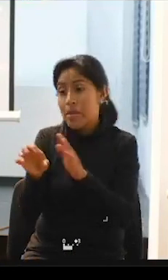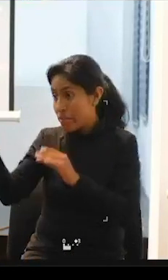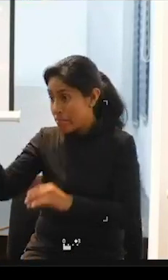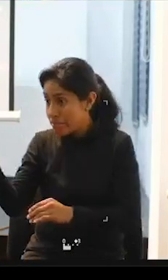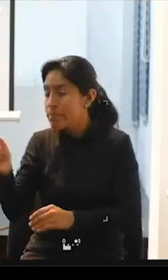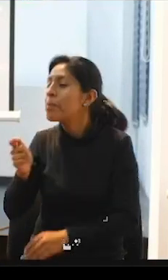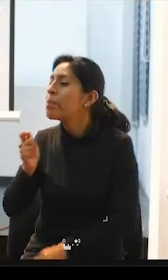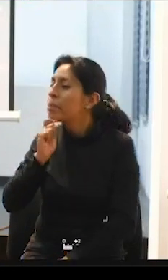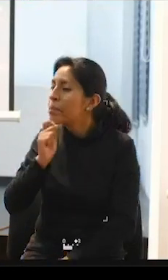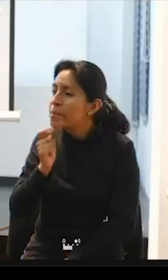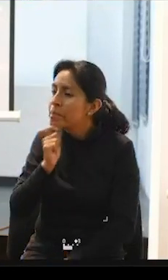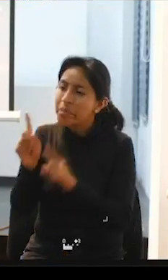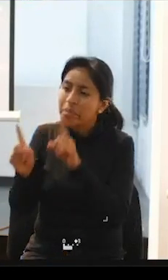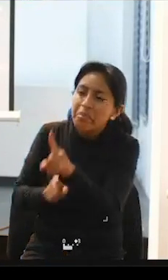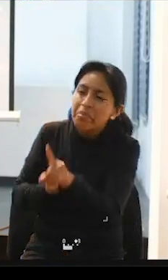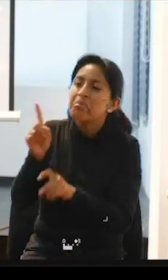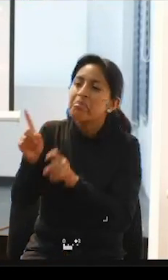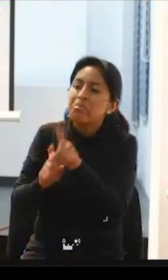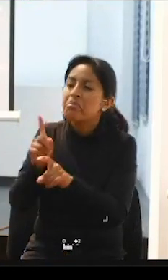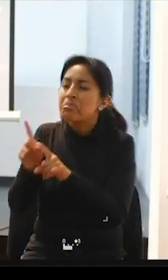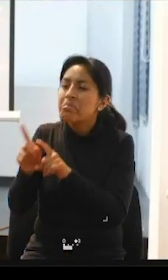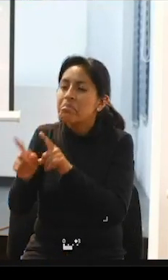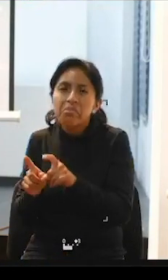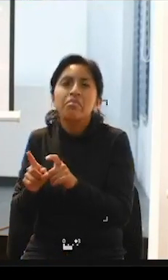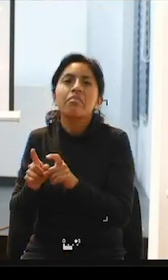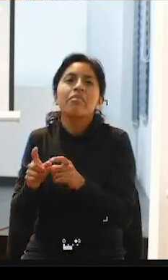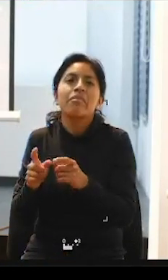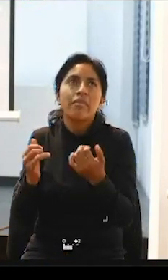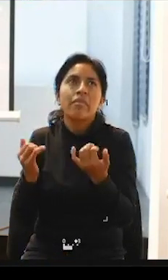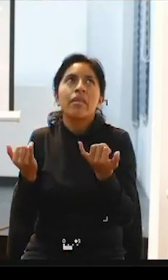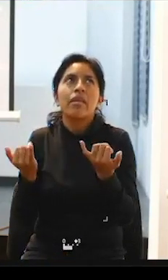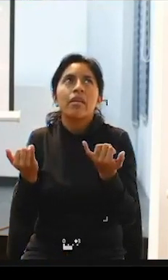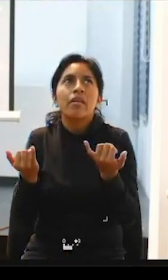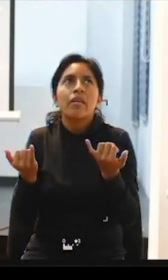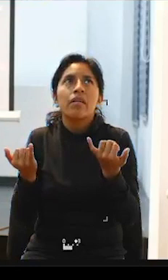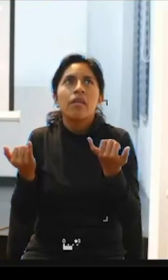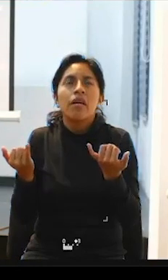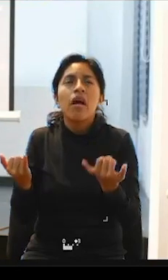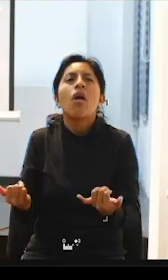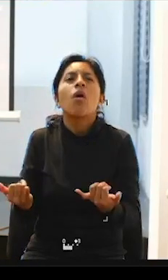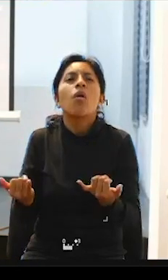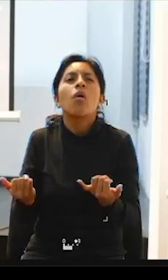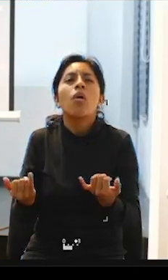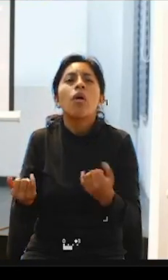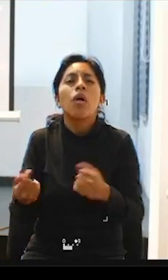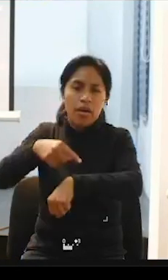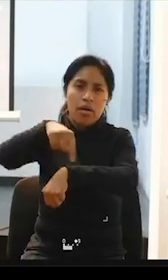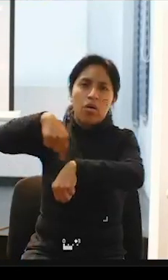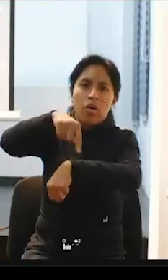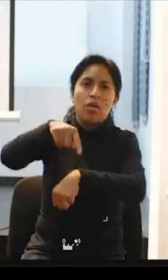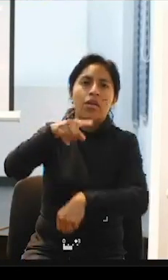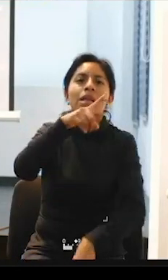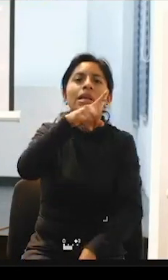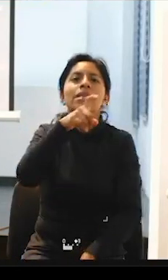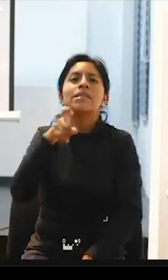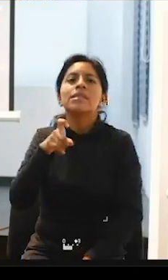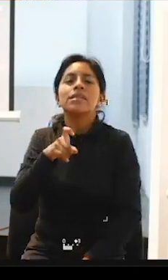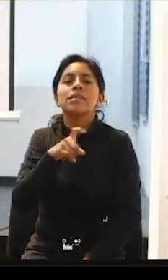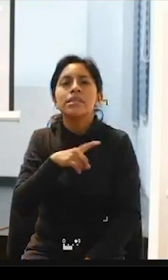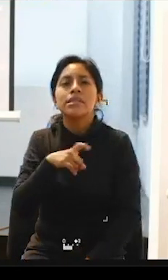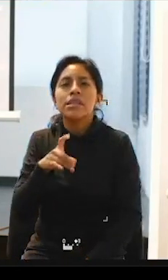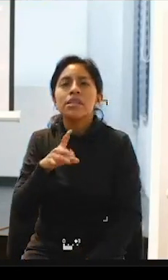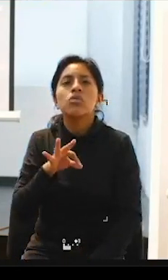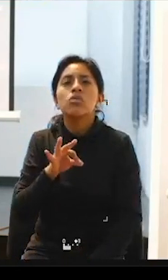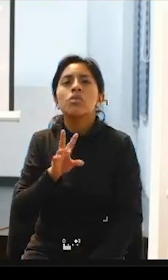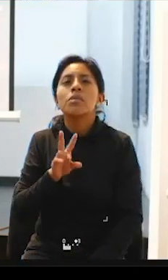se le asigna el asistente ahorita la hora la cantidad de horas por mes está en 192 horas que es